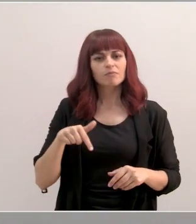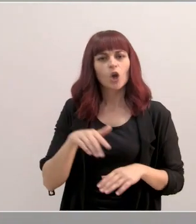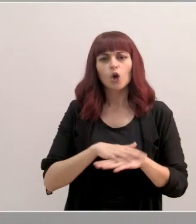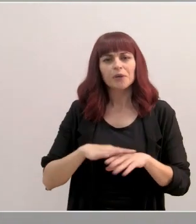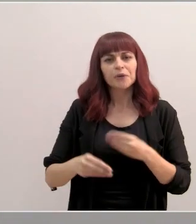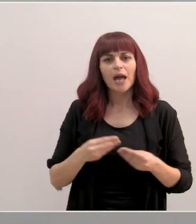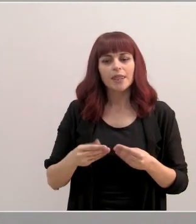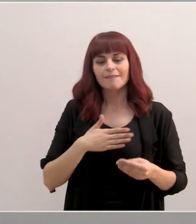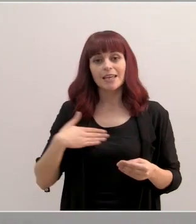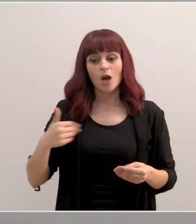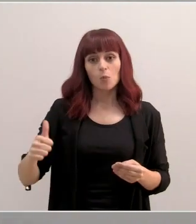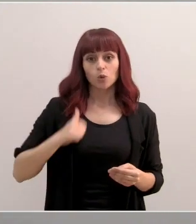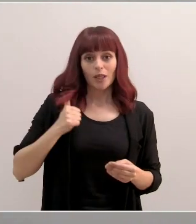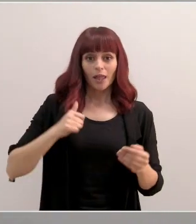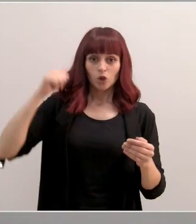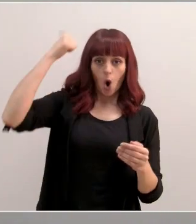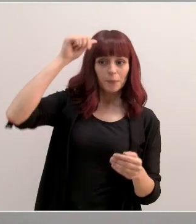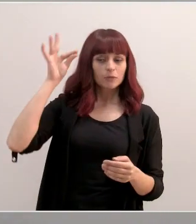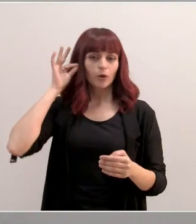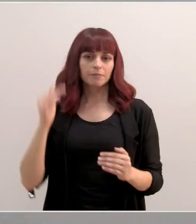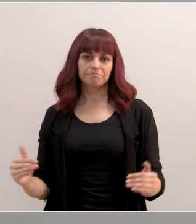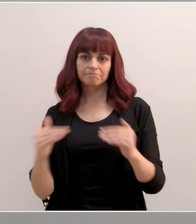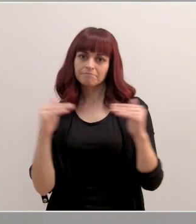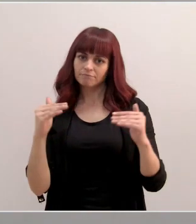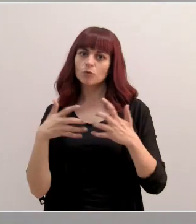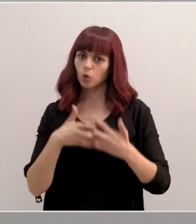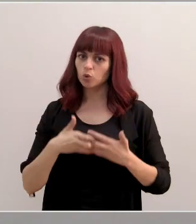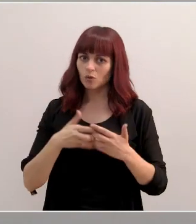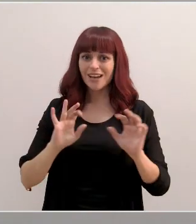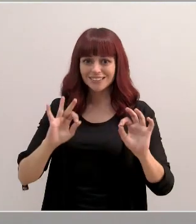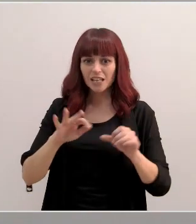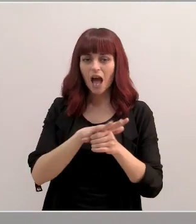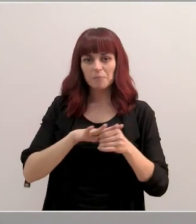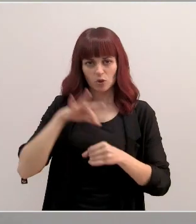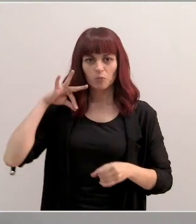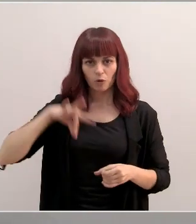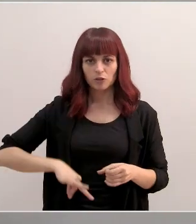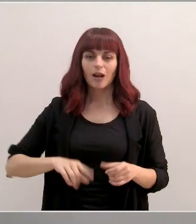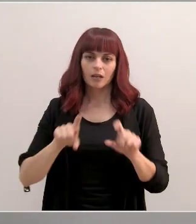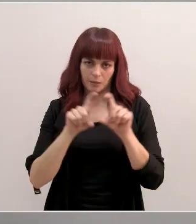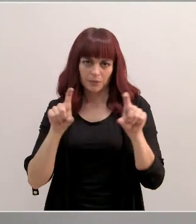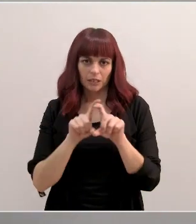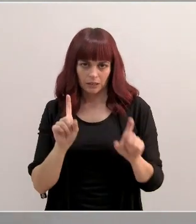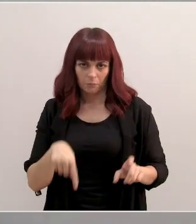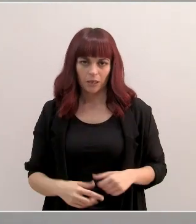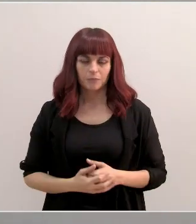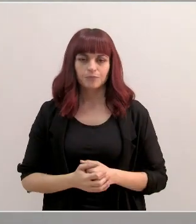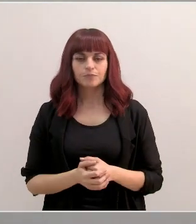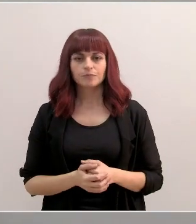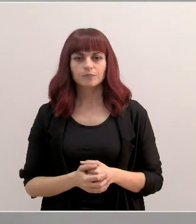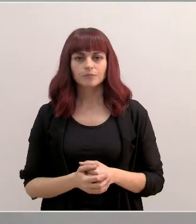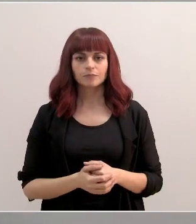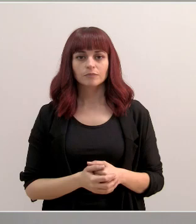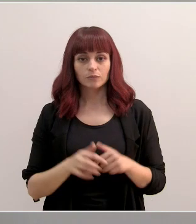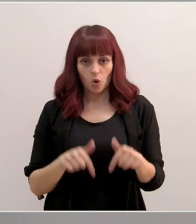lucha por la igualdad de oportunidades entre mujeres y hombres y muy especialmente en el ámbito profesional y empresarial. En este sentido,